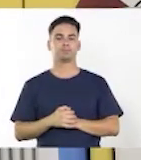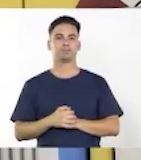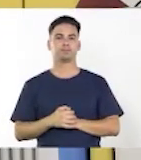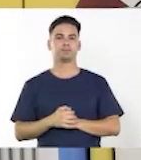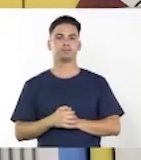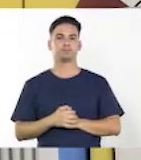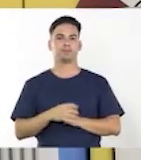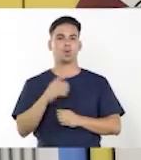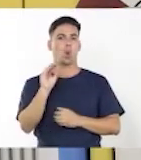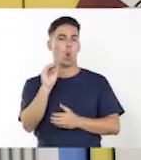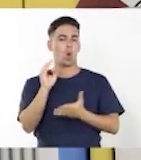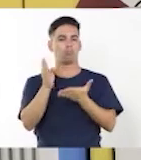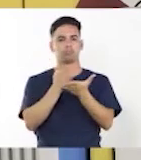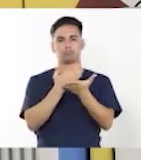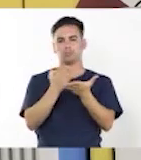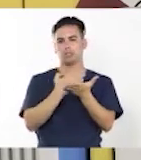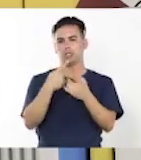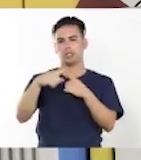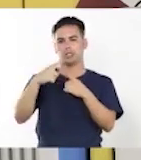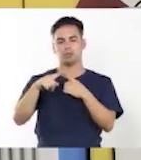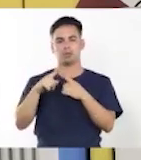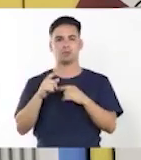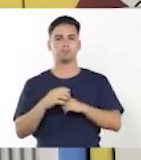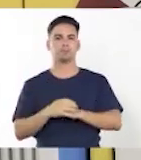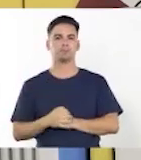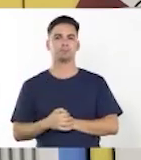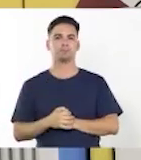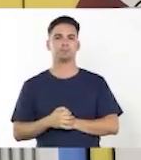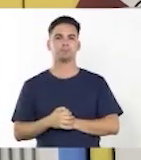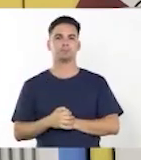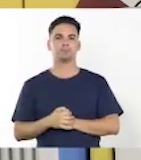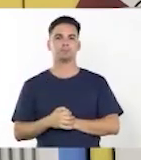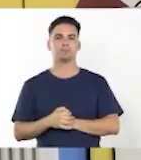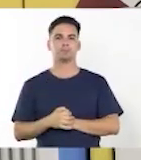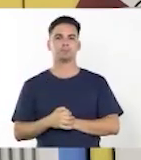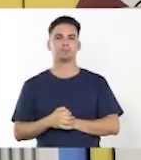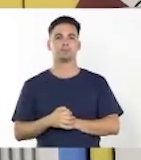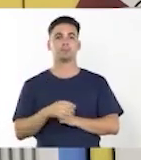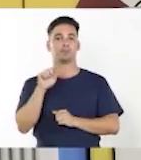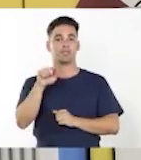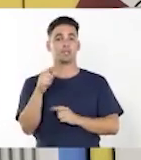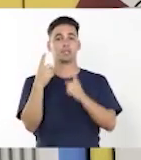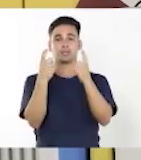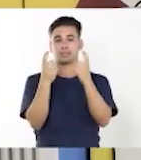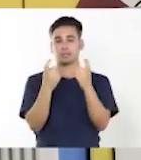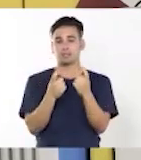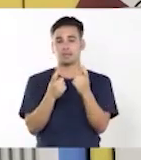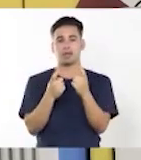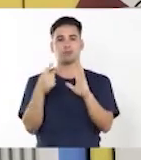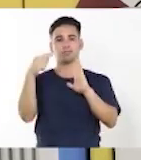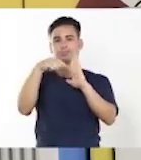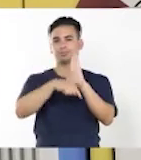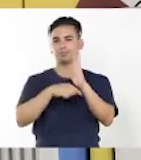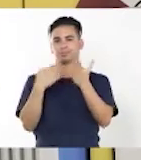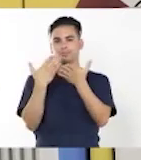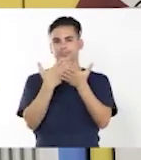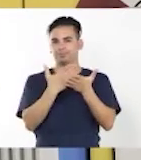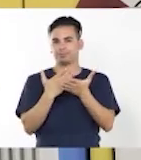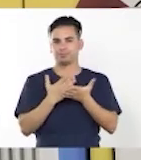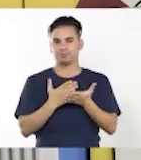obras o cuando les interesa saber algo más. Entonces, es necesario seguir trabajando